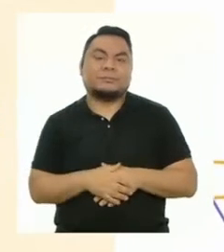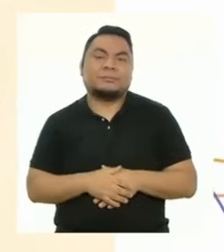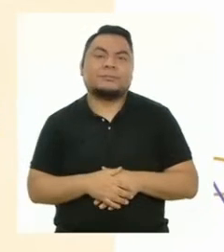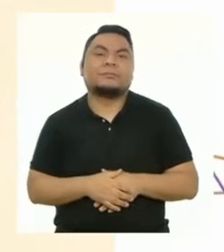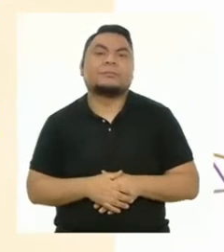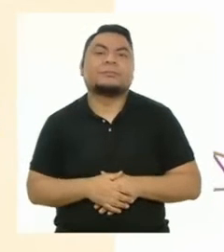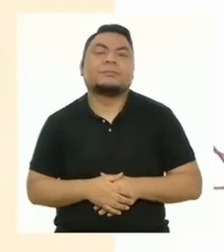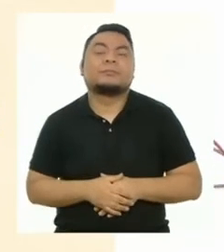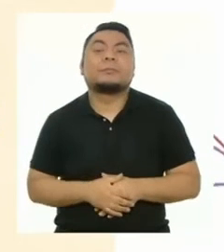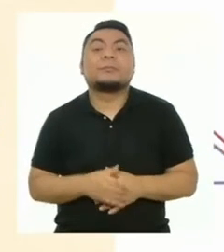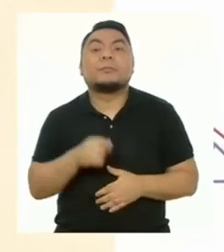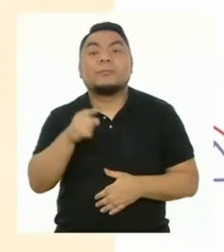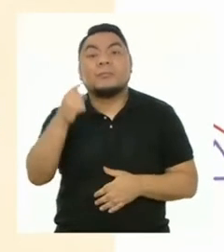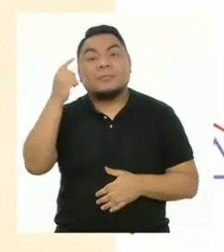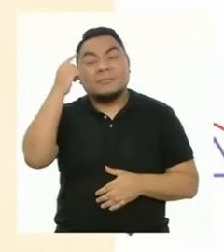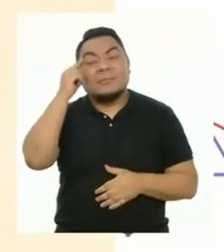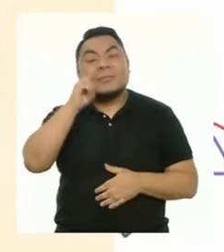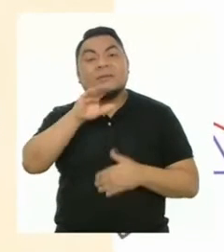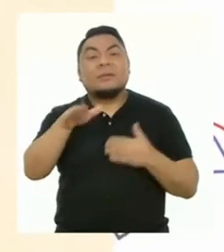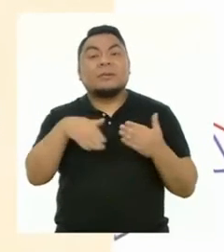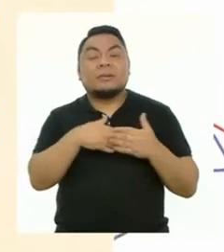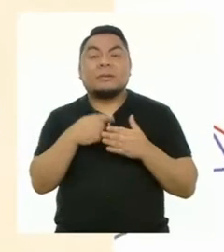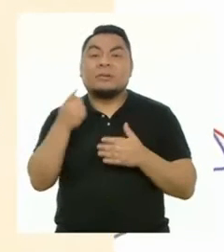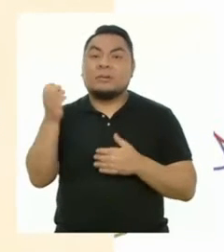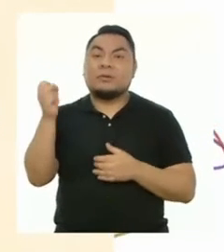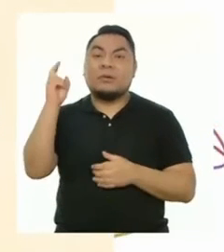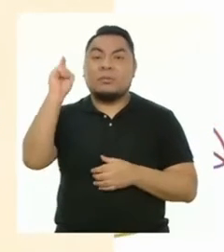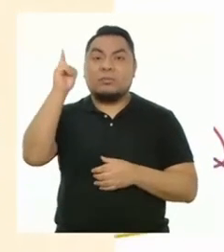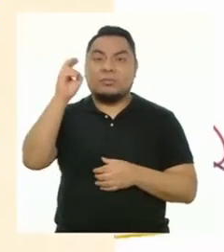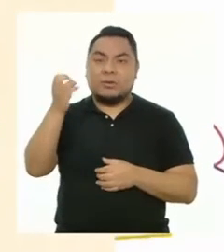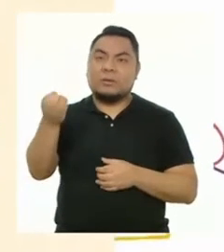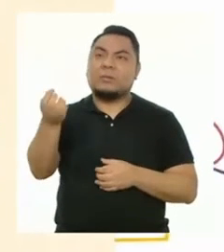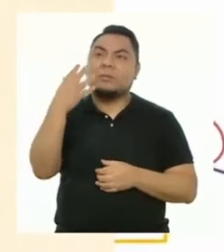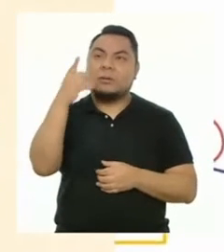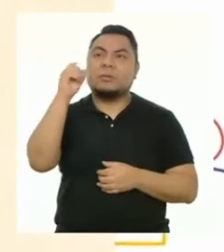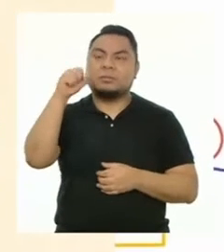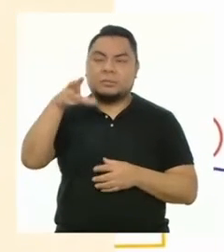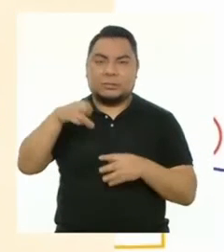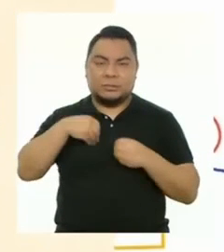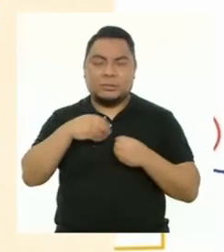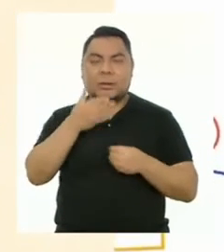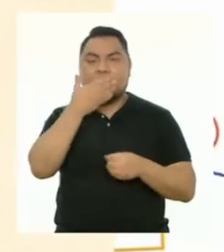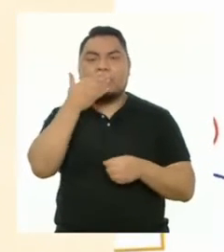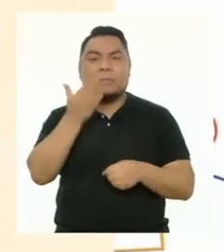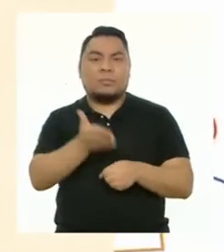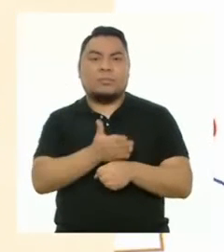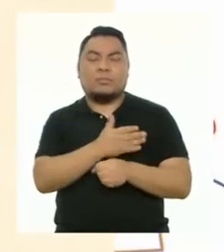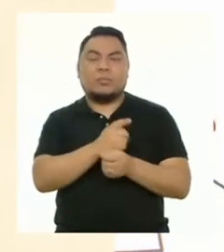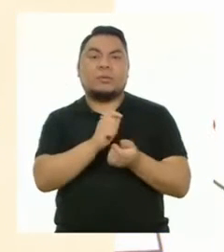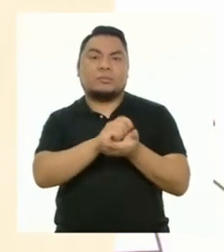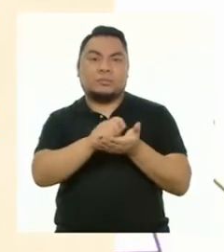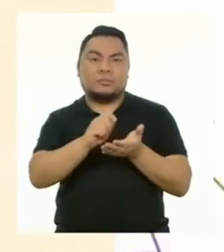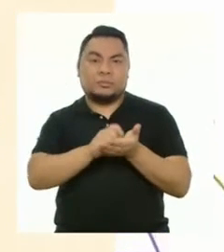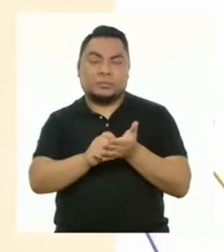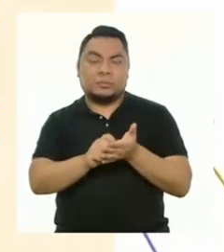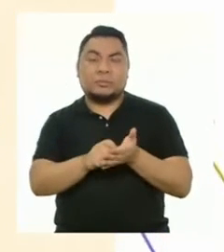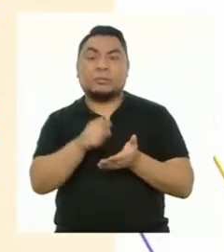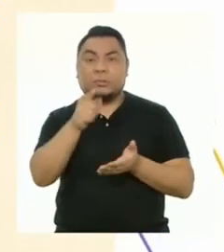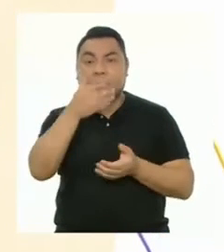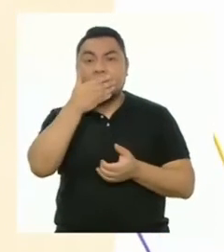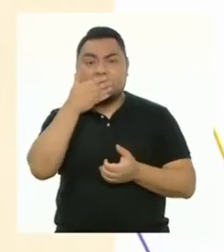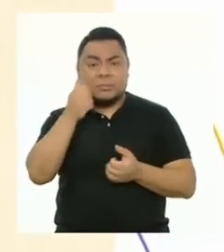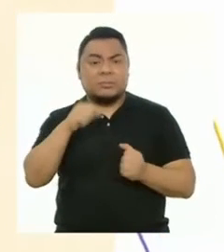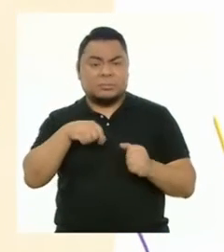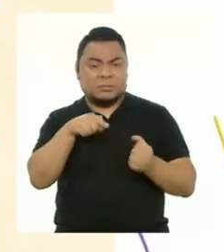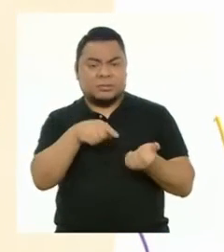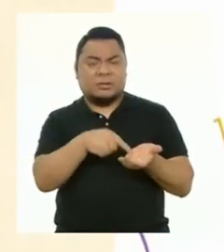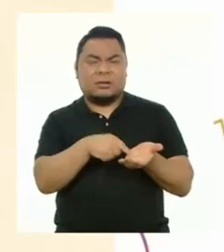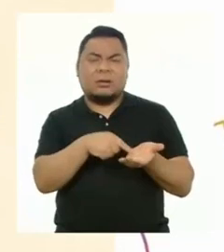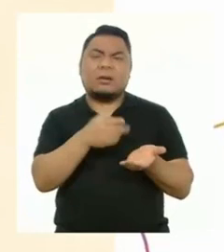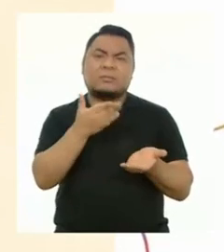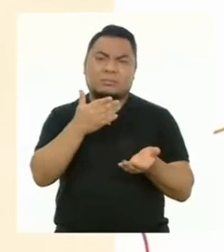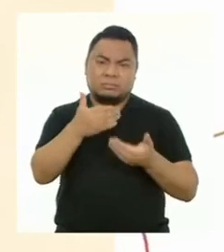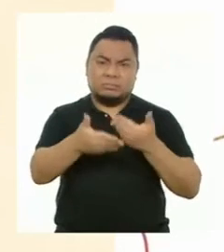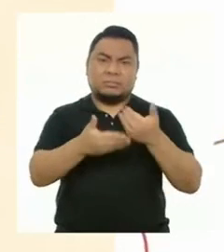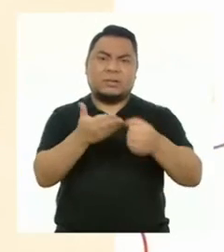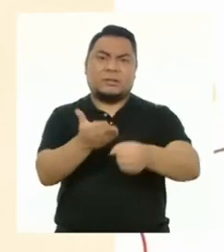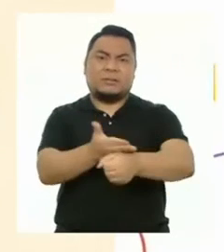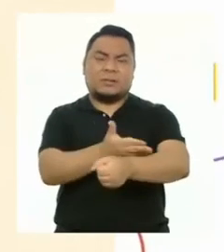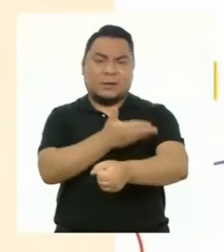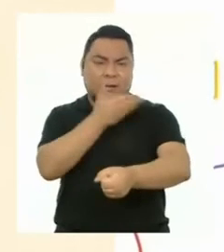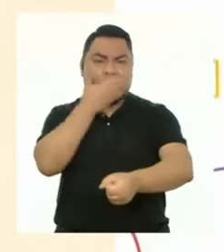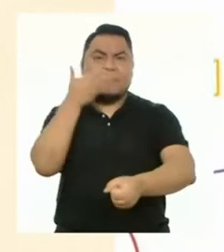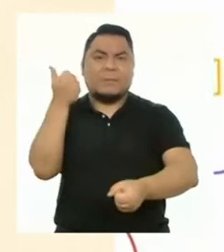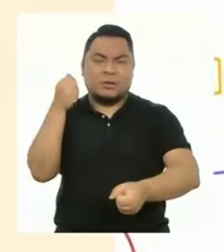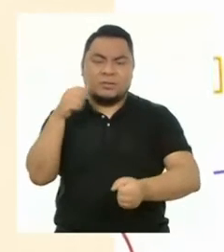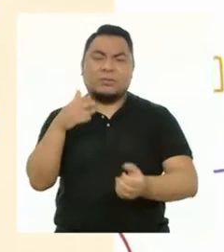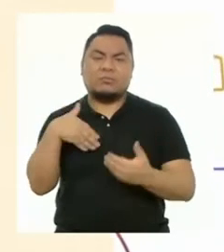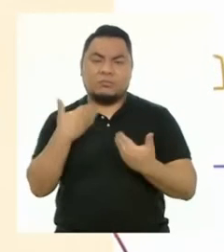él. Toma en cuenta los comentarios del profesor para mejorar tus productos. Recuerda que puedes mejorar tu trabajo e incluir la